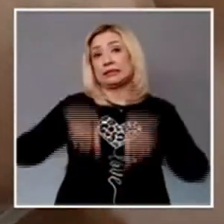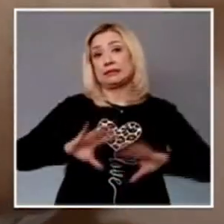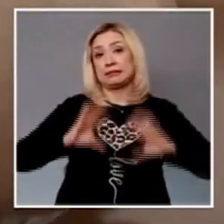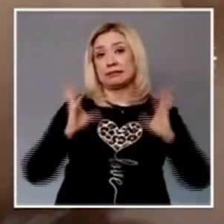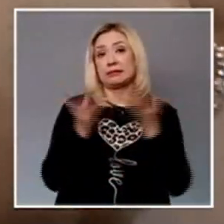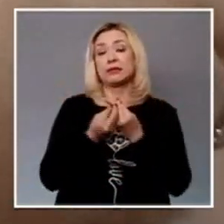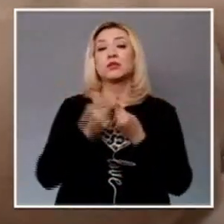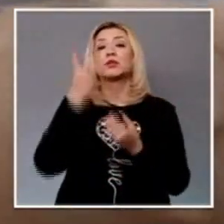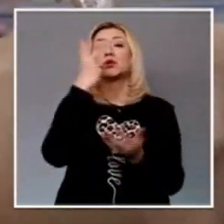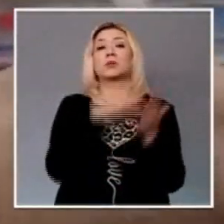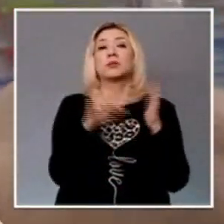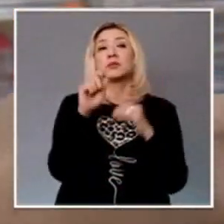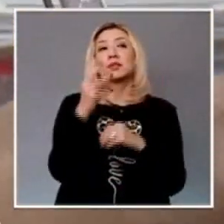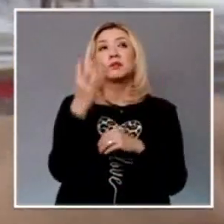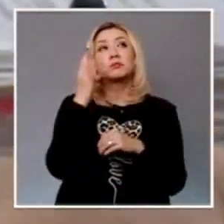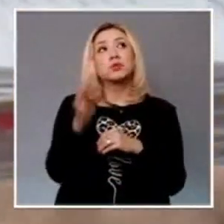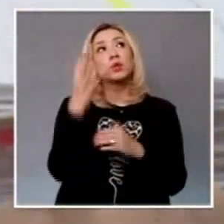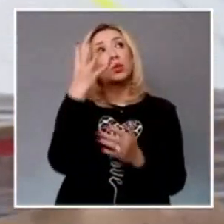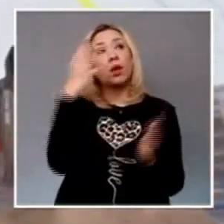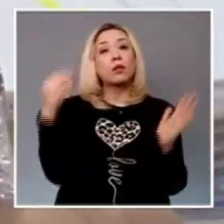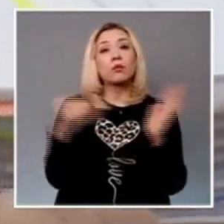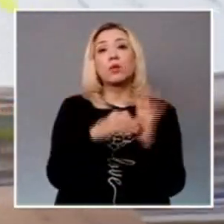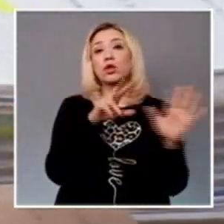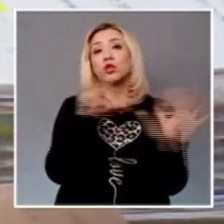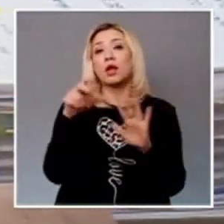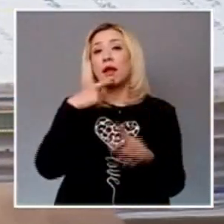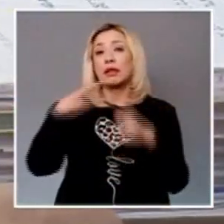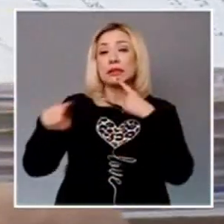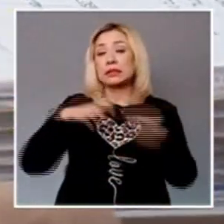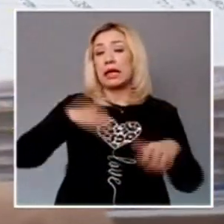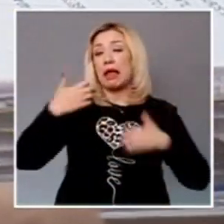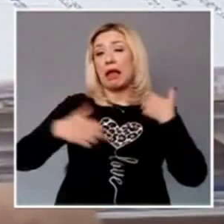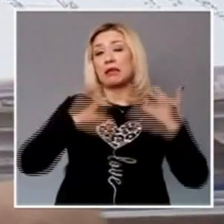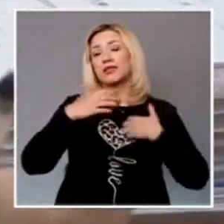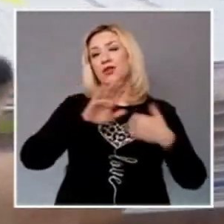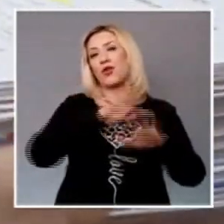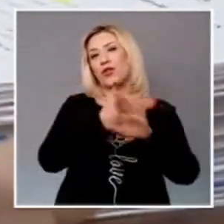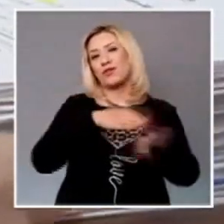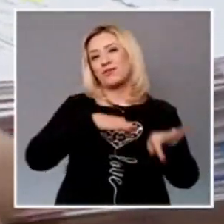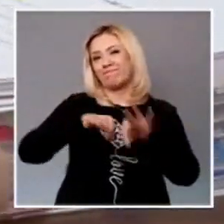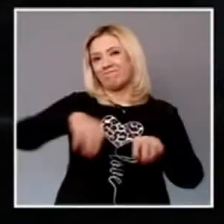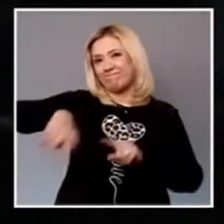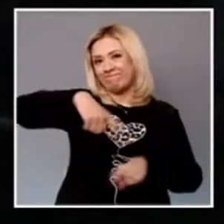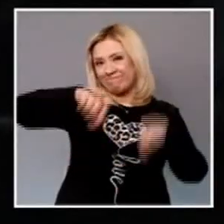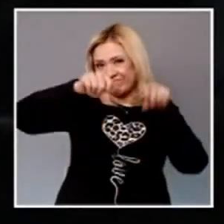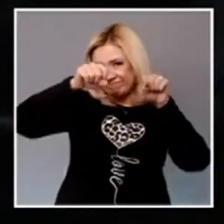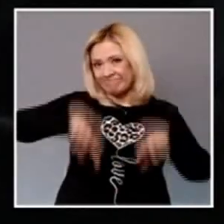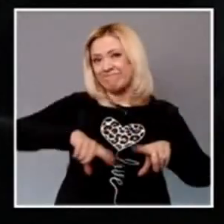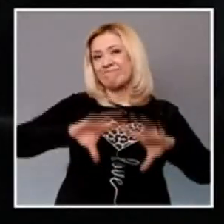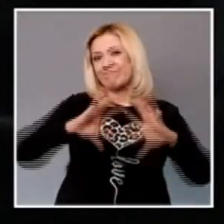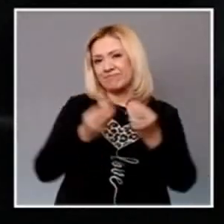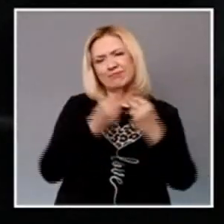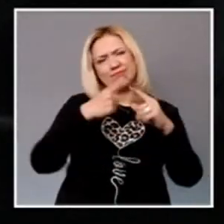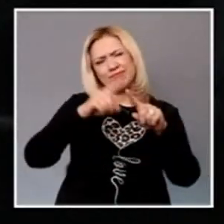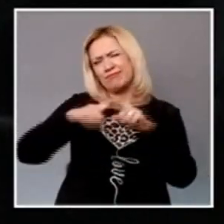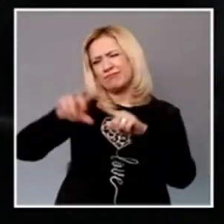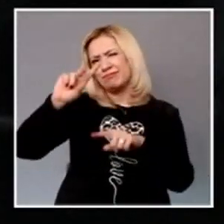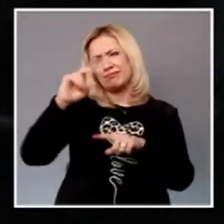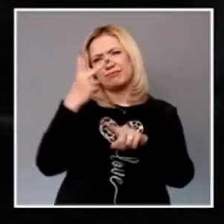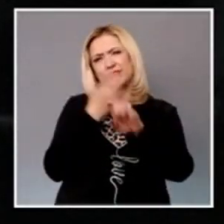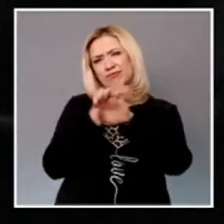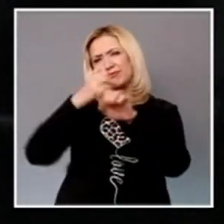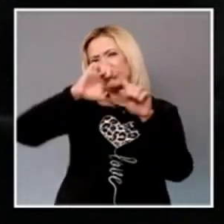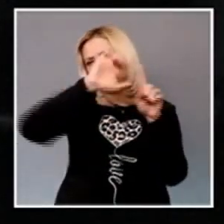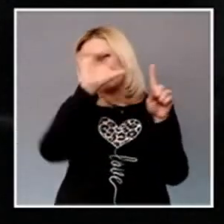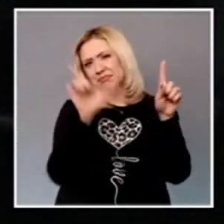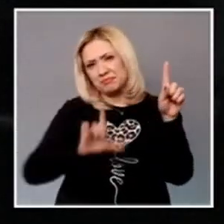.800 quejas y denuncias contra personas servidoras públicas adscritas a diversos órganos jurisdiccionales y 893